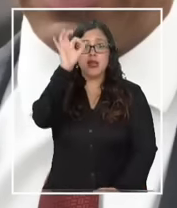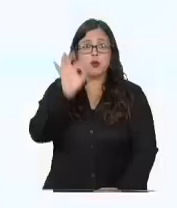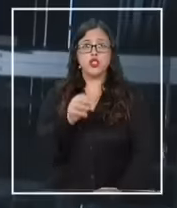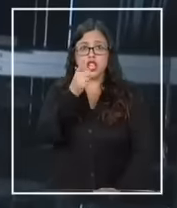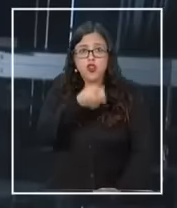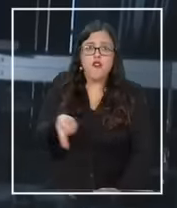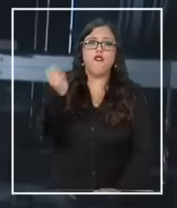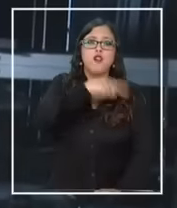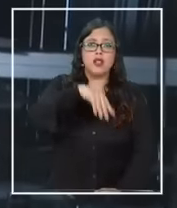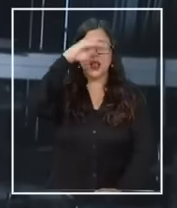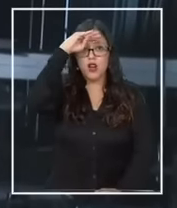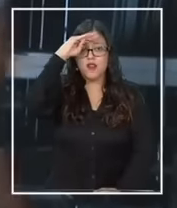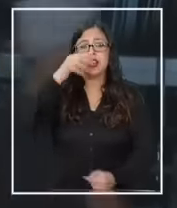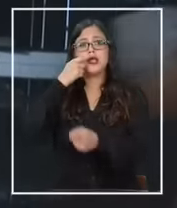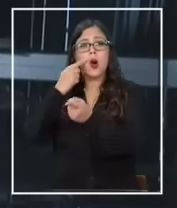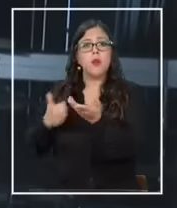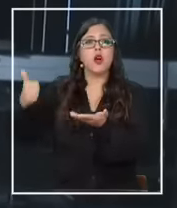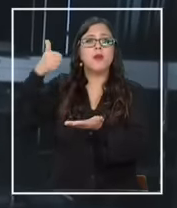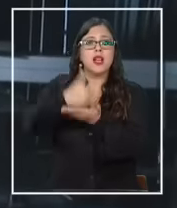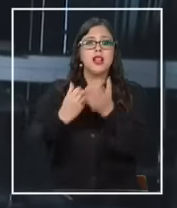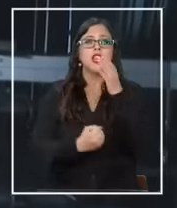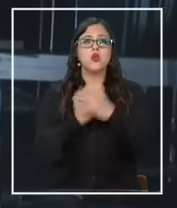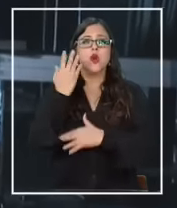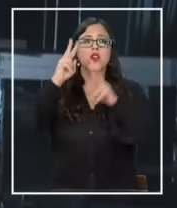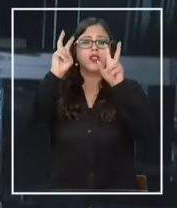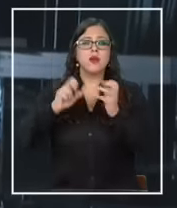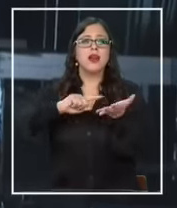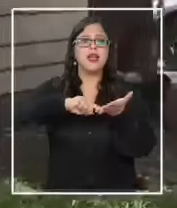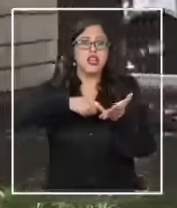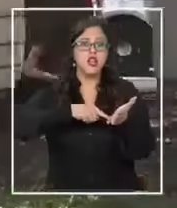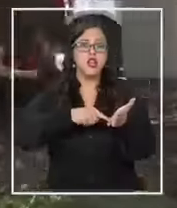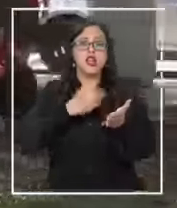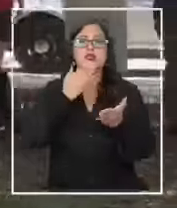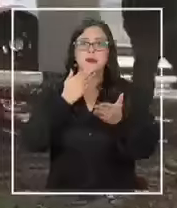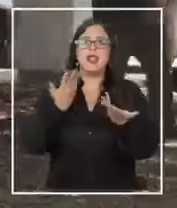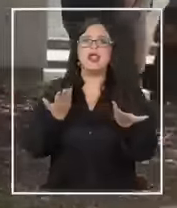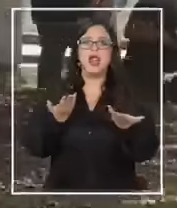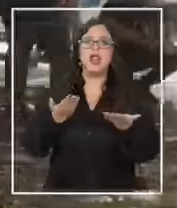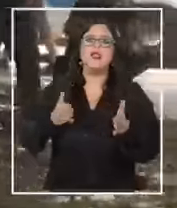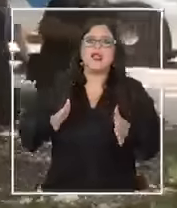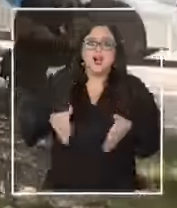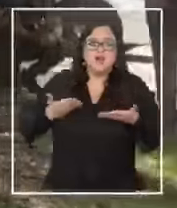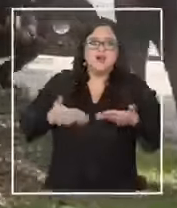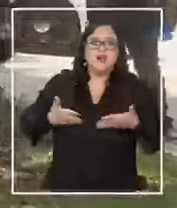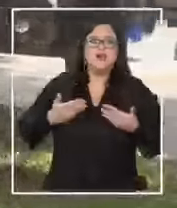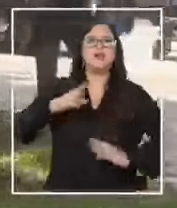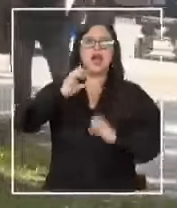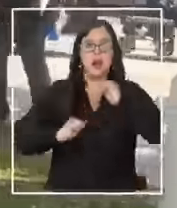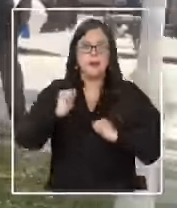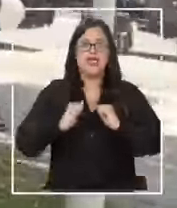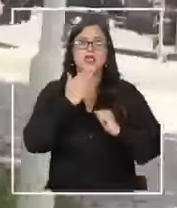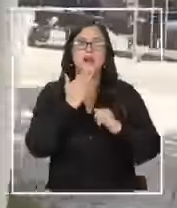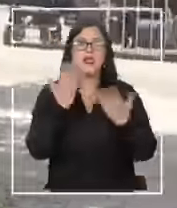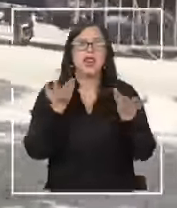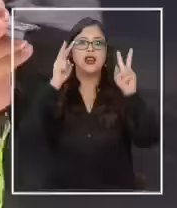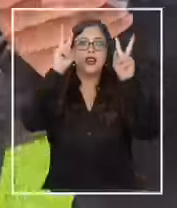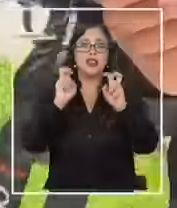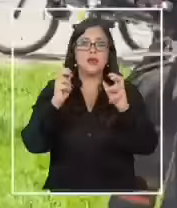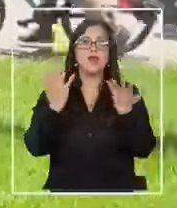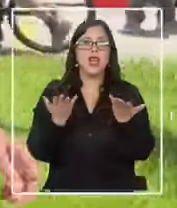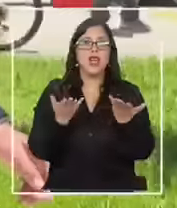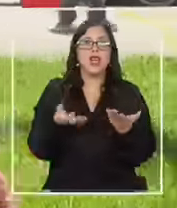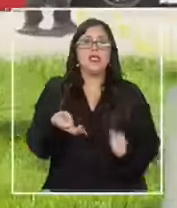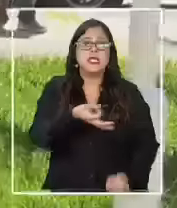confianza. Como alcalde ha intentado traer una nueva era de tecnología y espíritu empresarial incluyendo la promoción de industrias como las